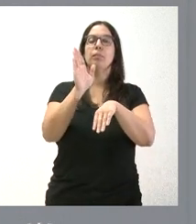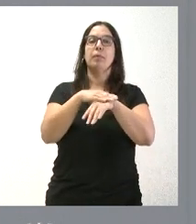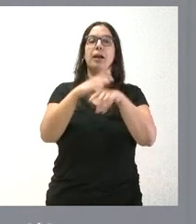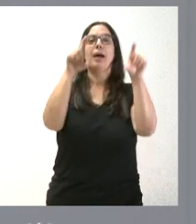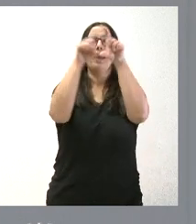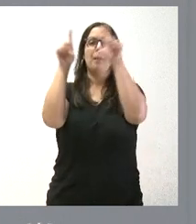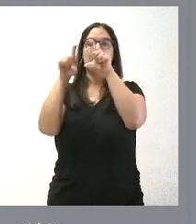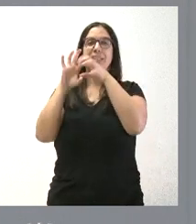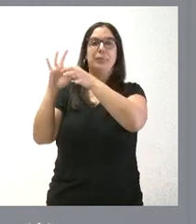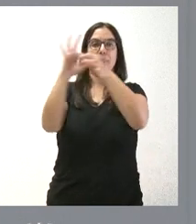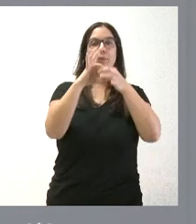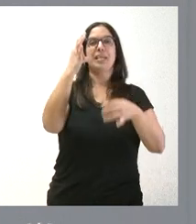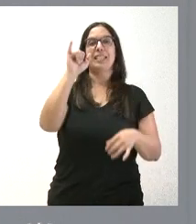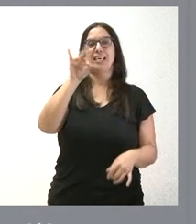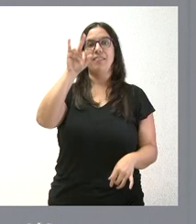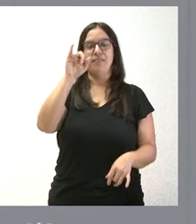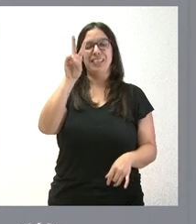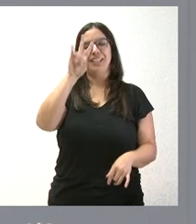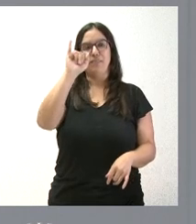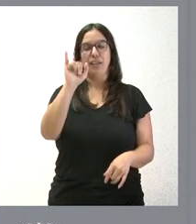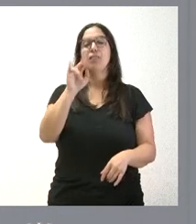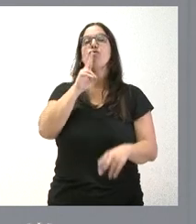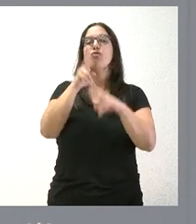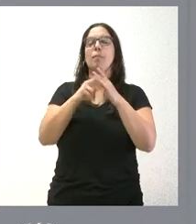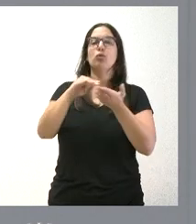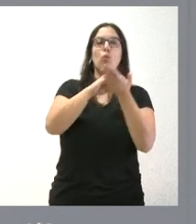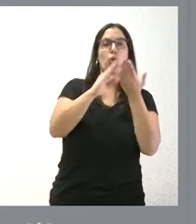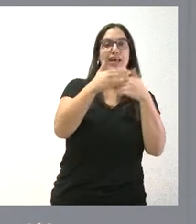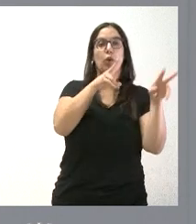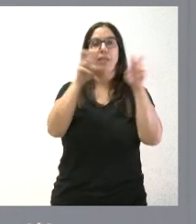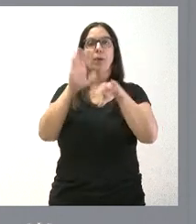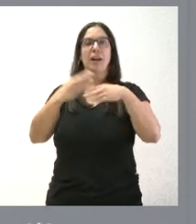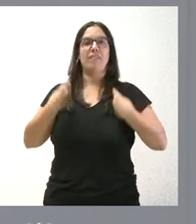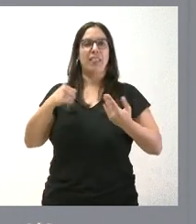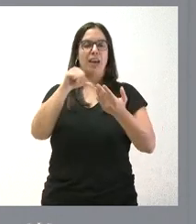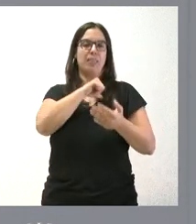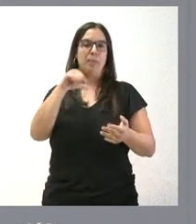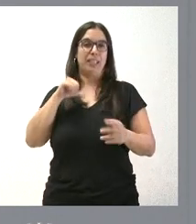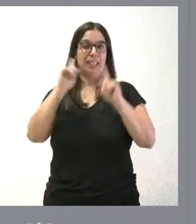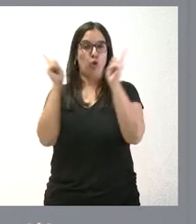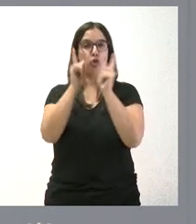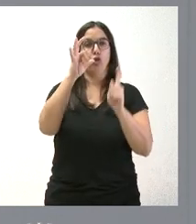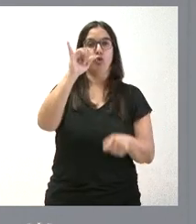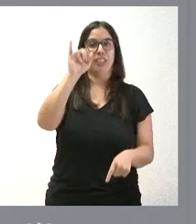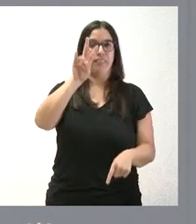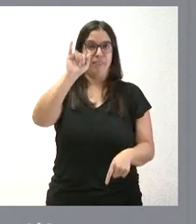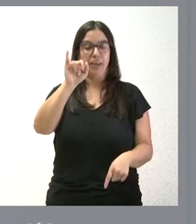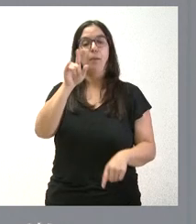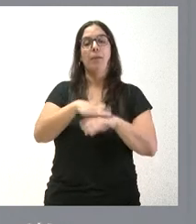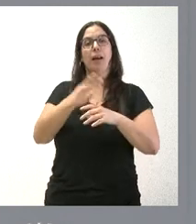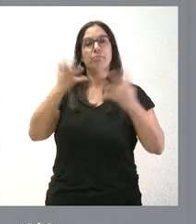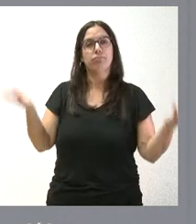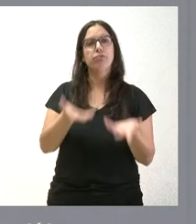SIVI, que es el clúster, por sus siglas, Soluciones Innovadoras para la Vida Independiente, con el objetivo de fomentar el desarrollo de iniciativas